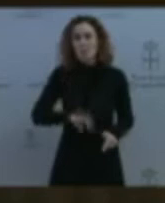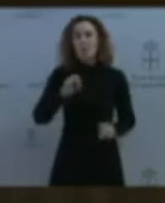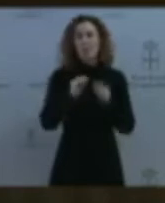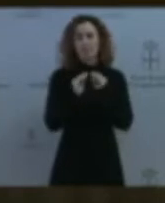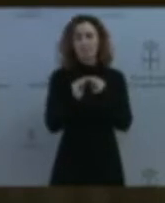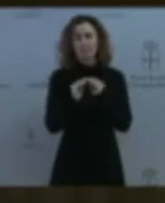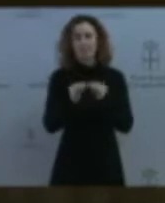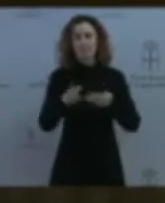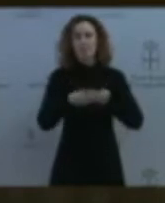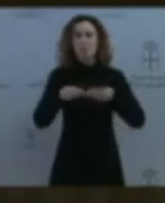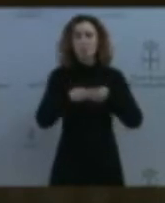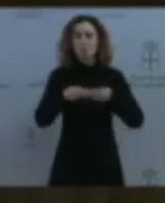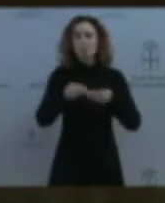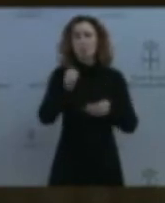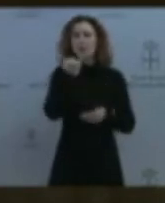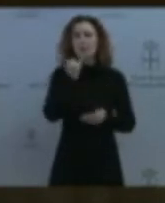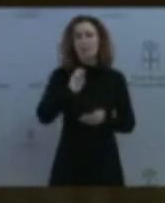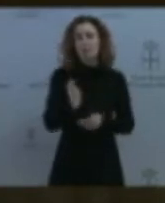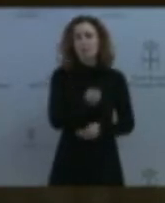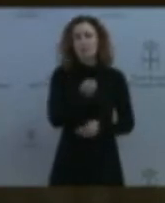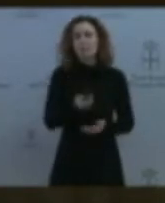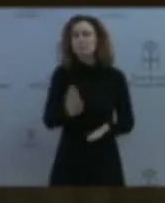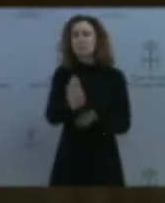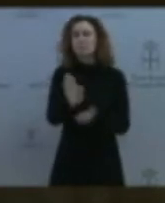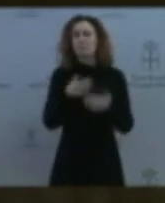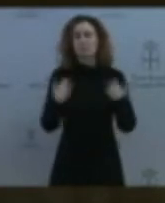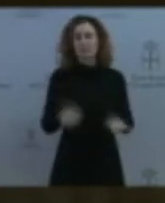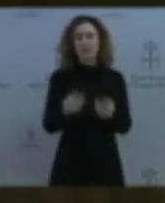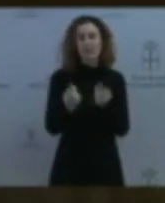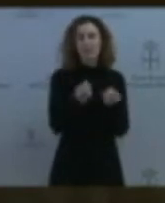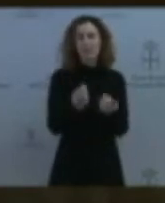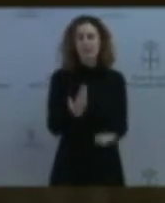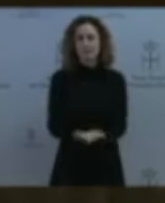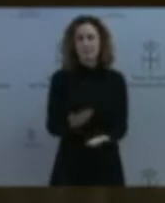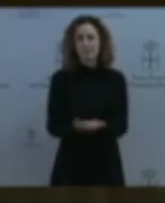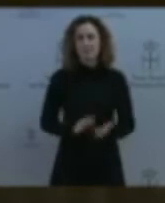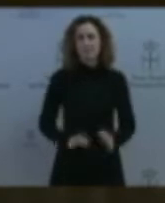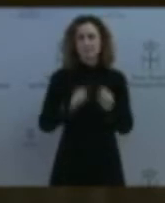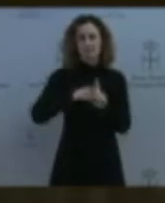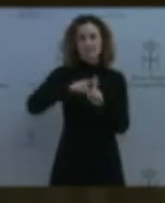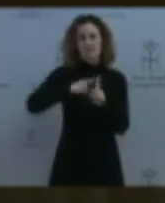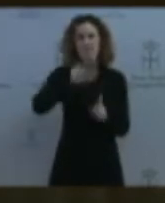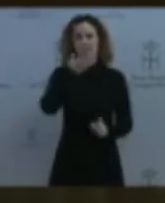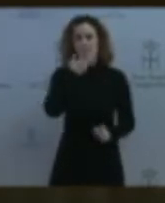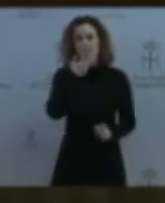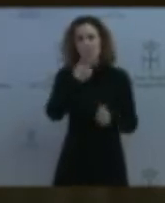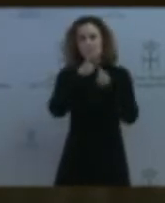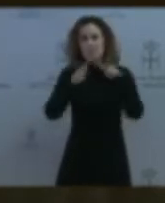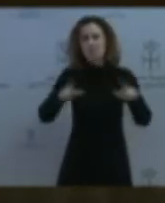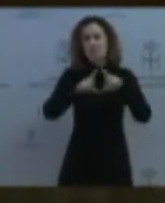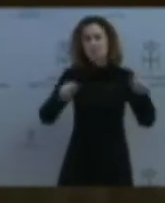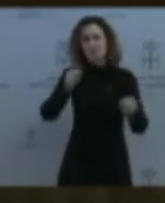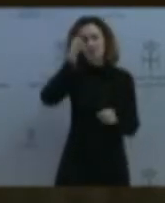puede presentarse quien precise acreditar un determinado nivel de conocimiento de lingüa asturiana. Claro, también puede presentarse el personal